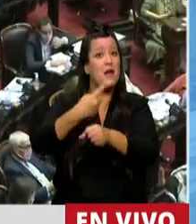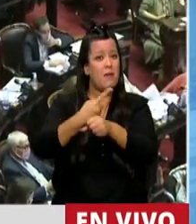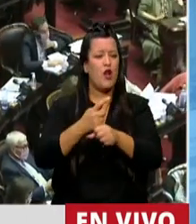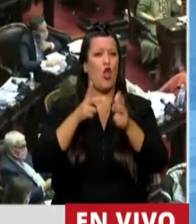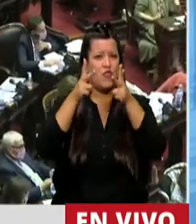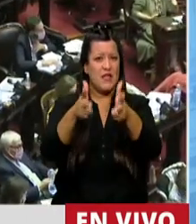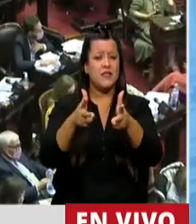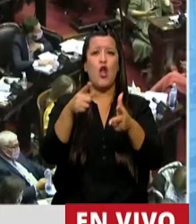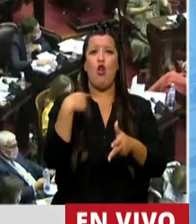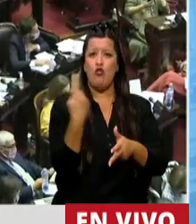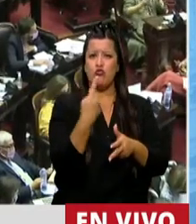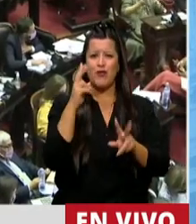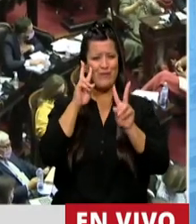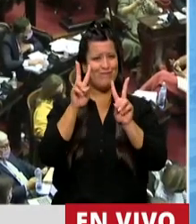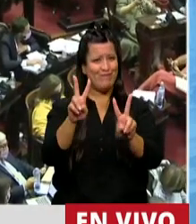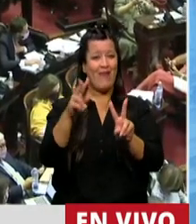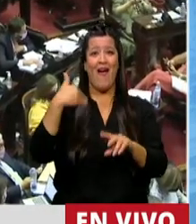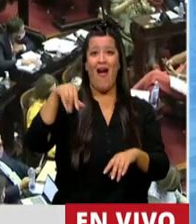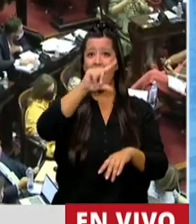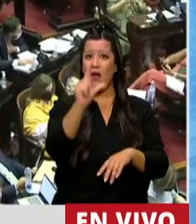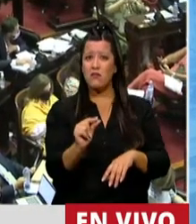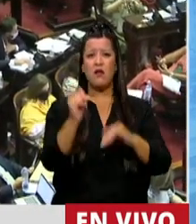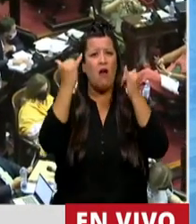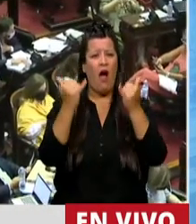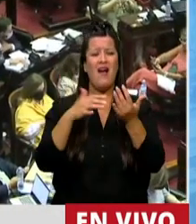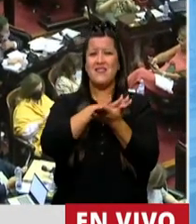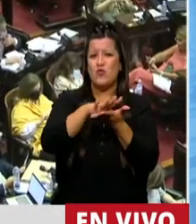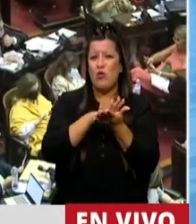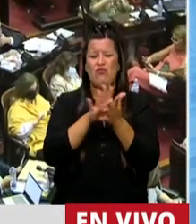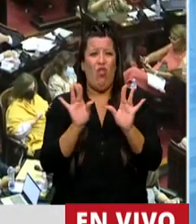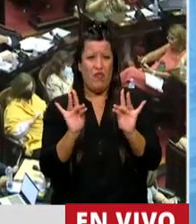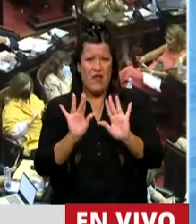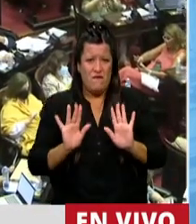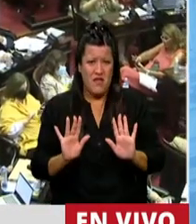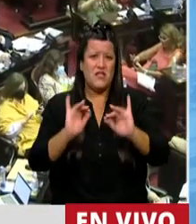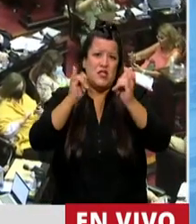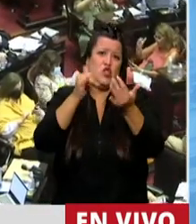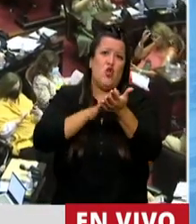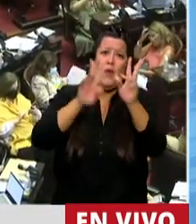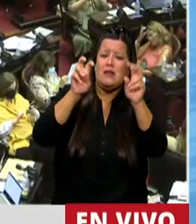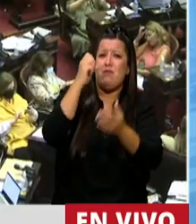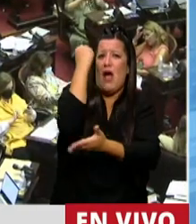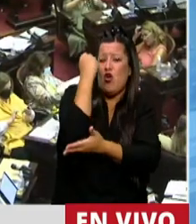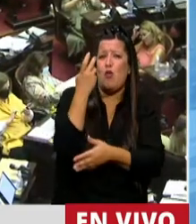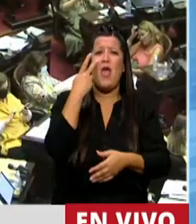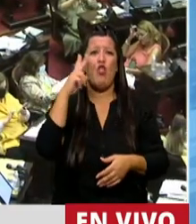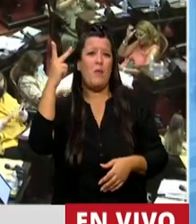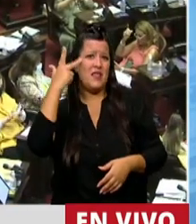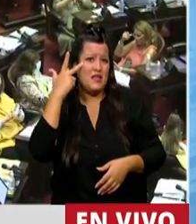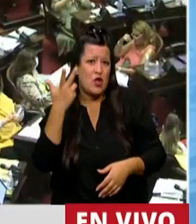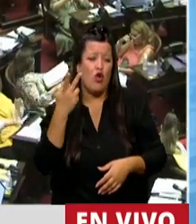que la Argentina viene de una circunstancia muy difícil en lo económico en 2018